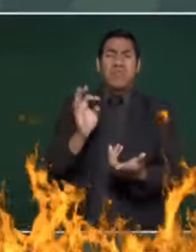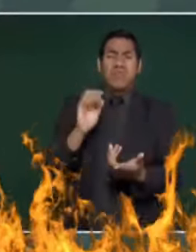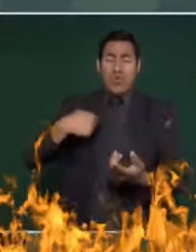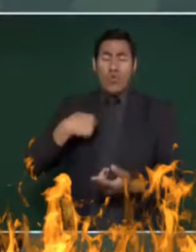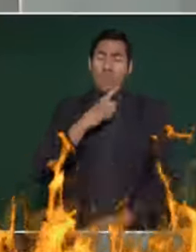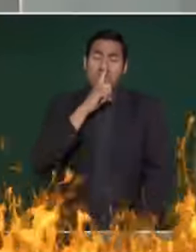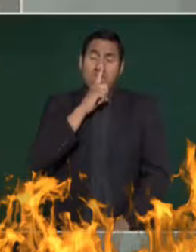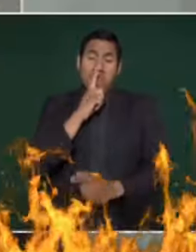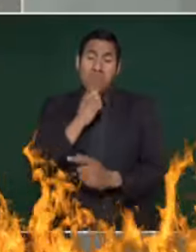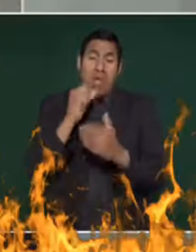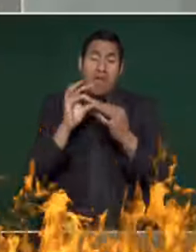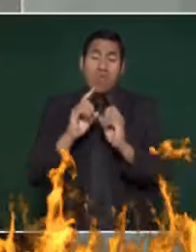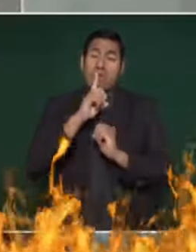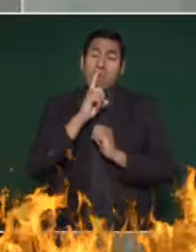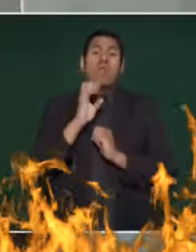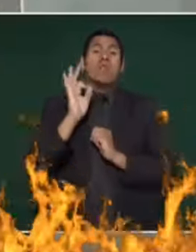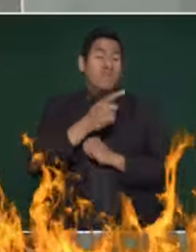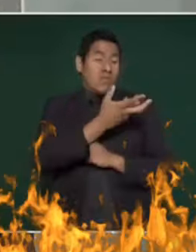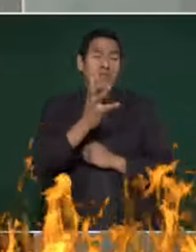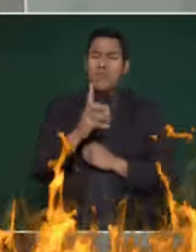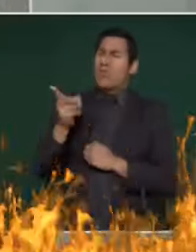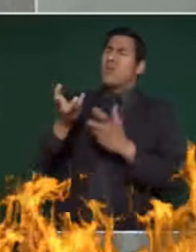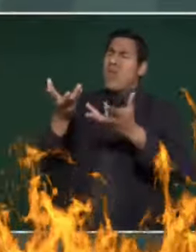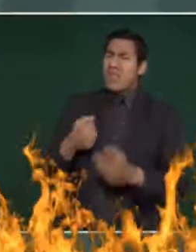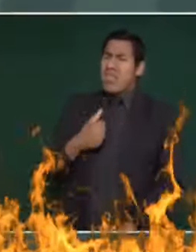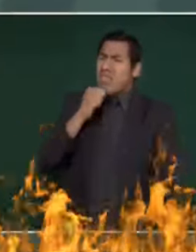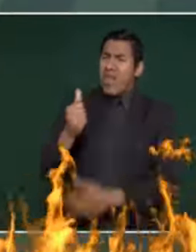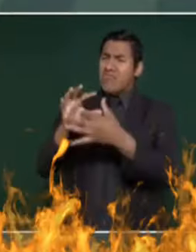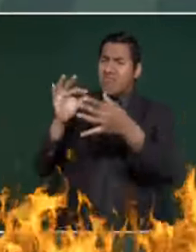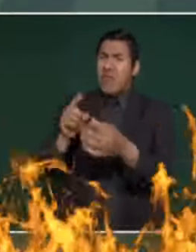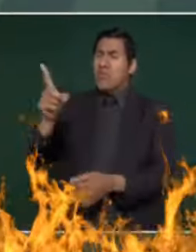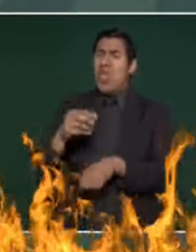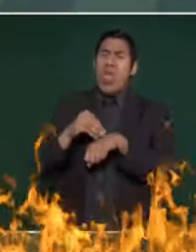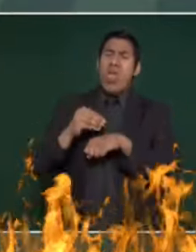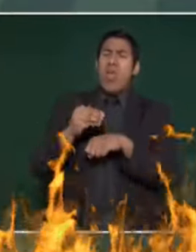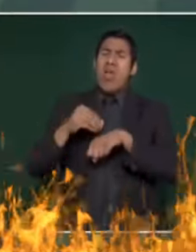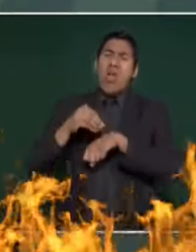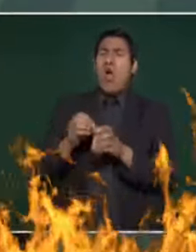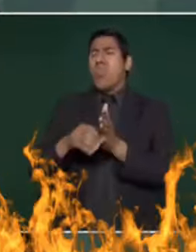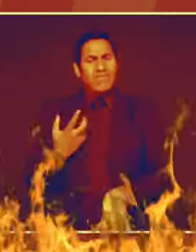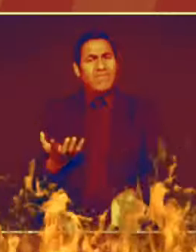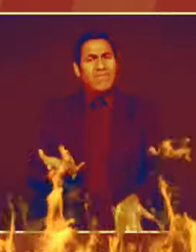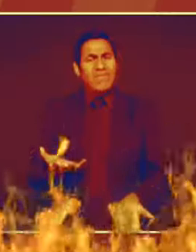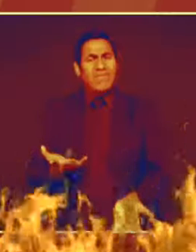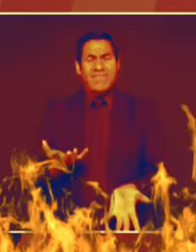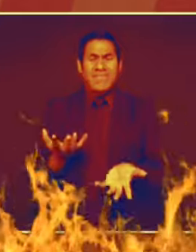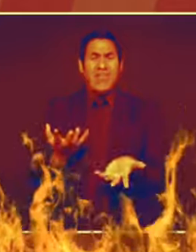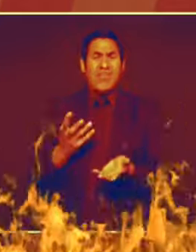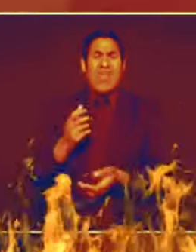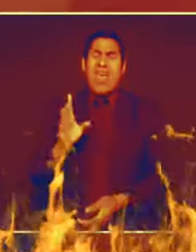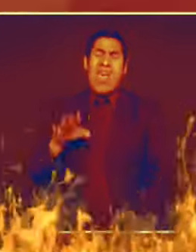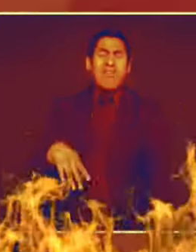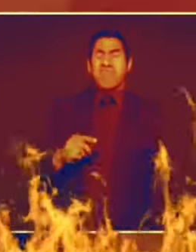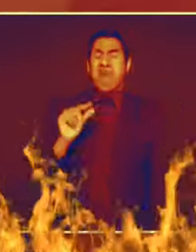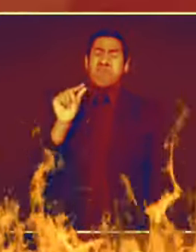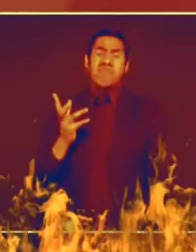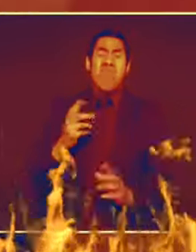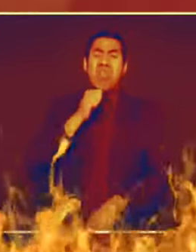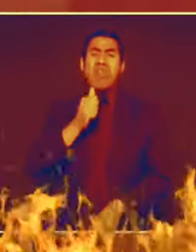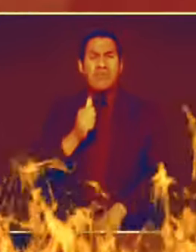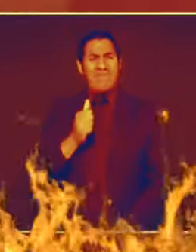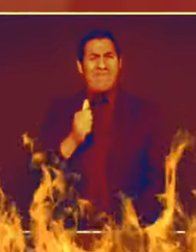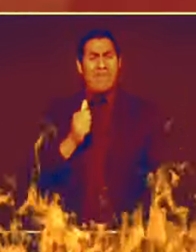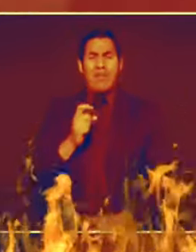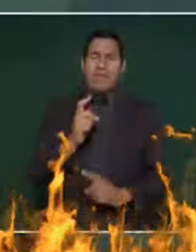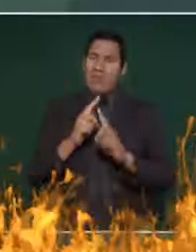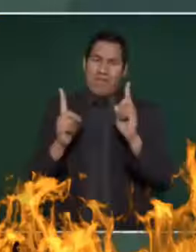no dijo nada porque la omisión si estamos hablando de 26 mil millones no es cualquier cosa y